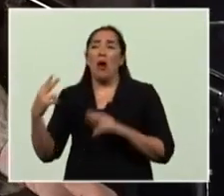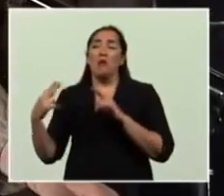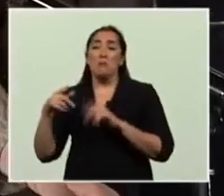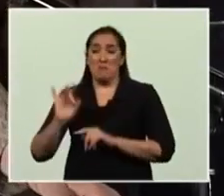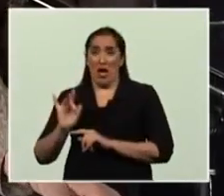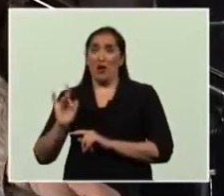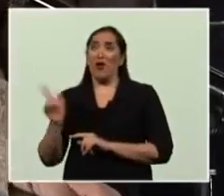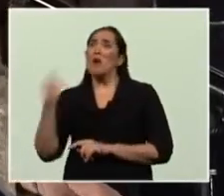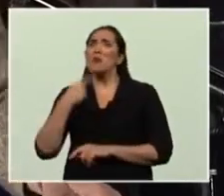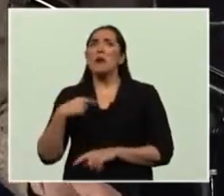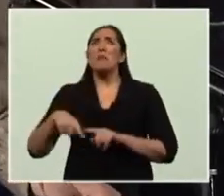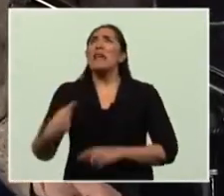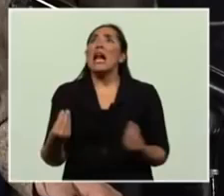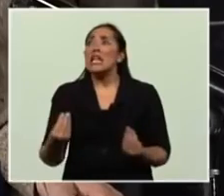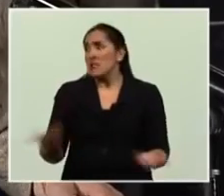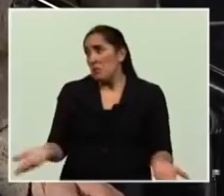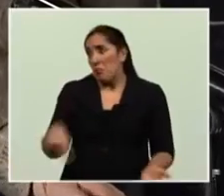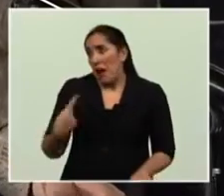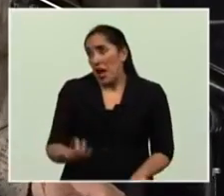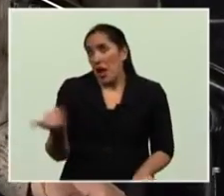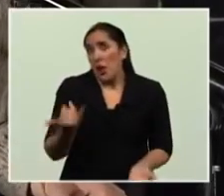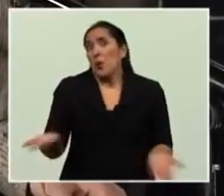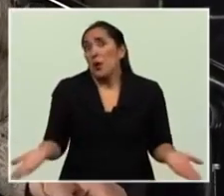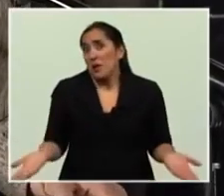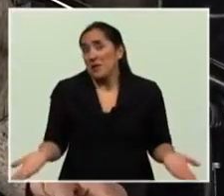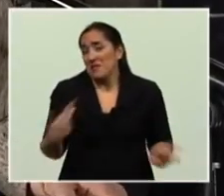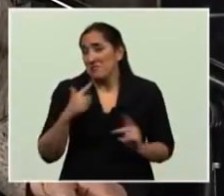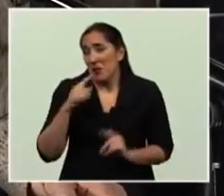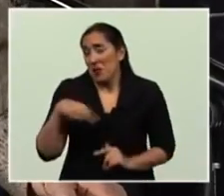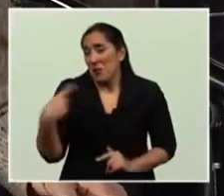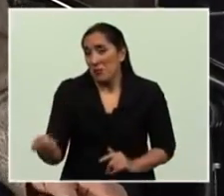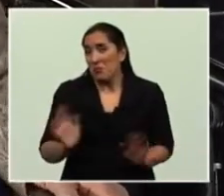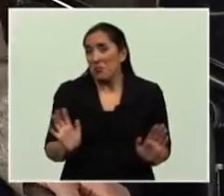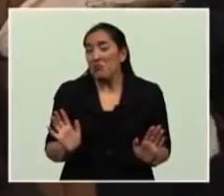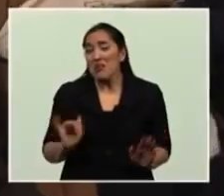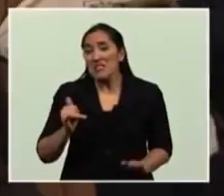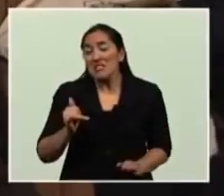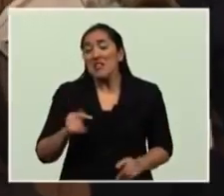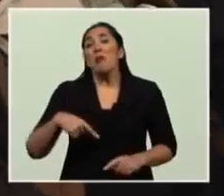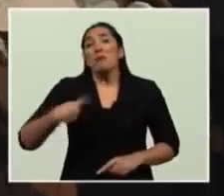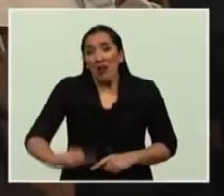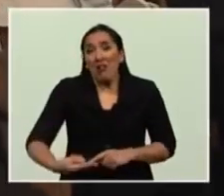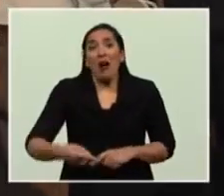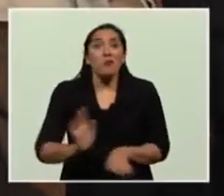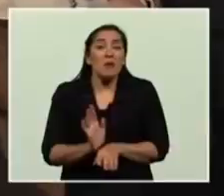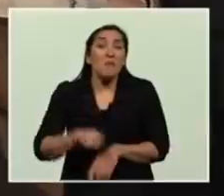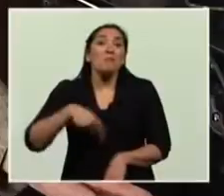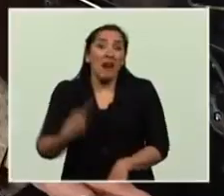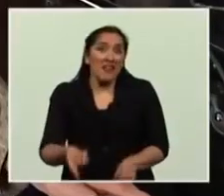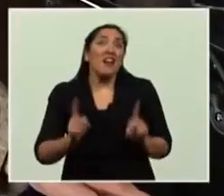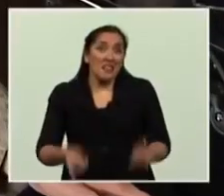va a ser jueves, le dije. Y sí, mañana va a ser jueves, y mañana también